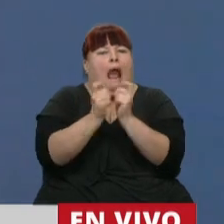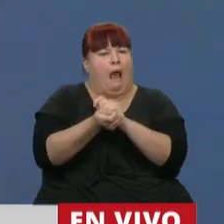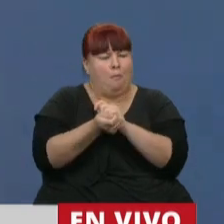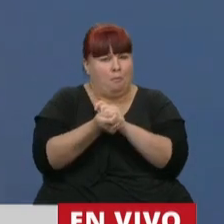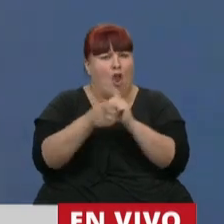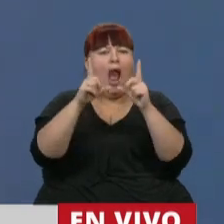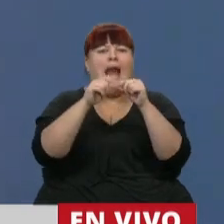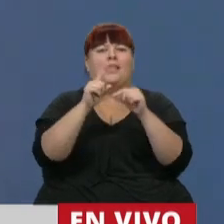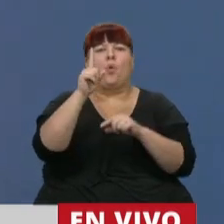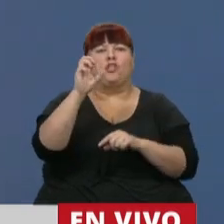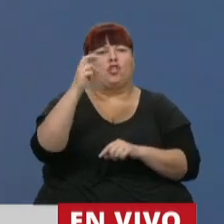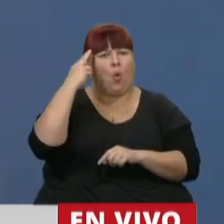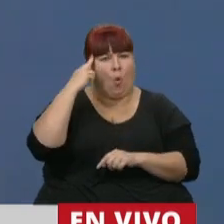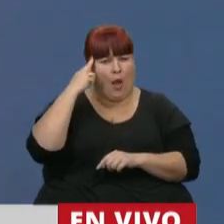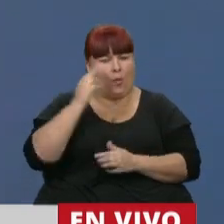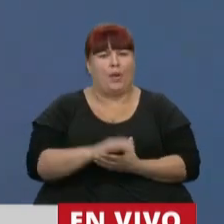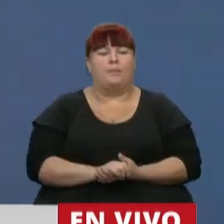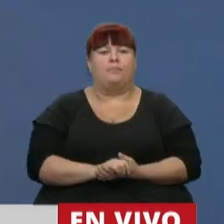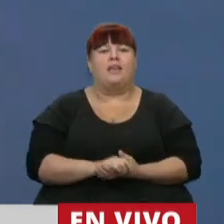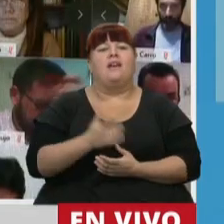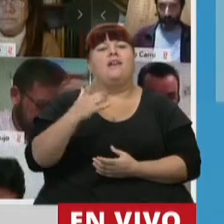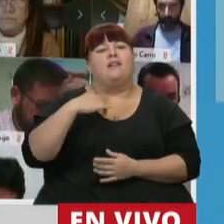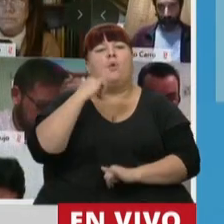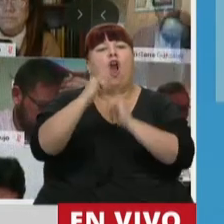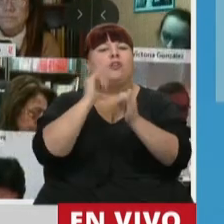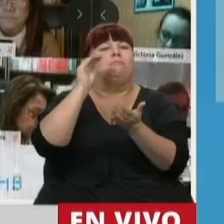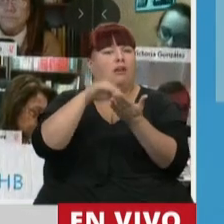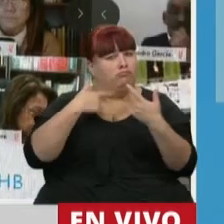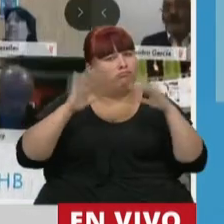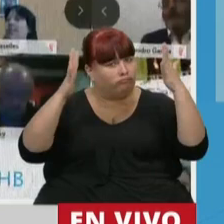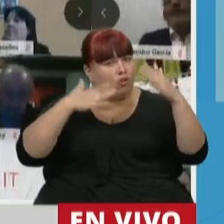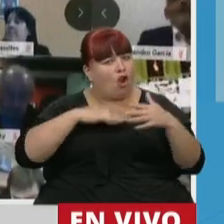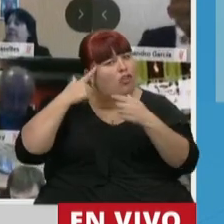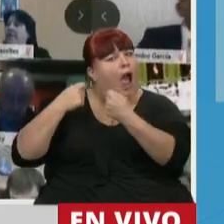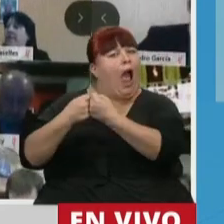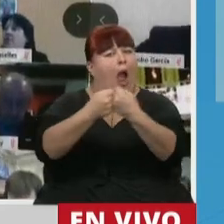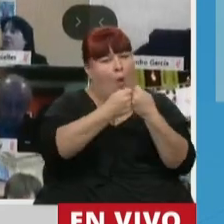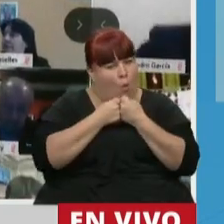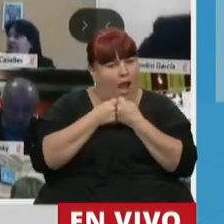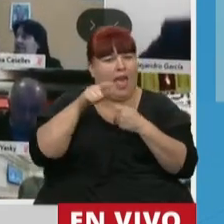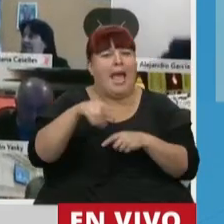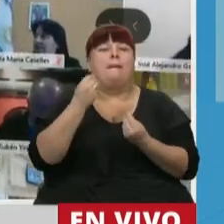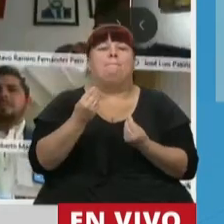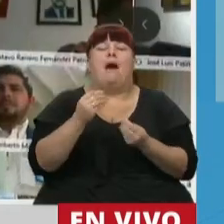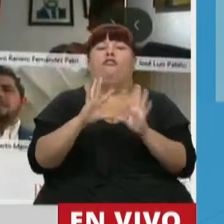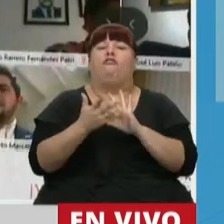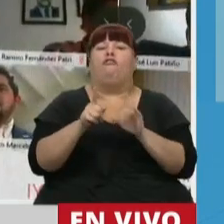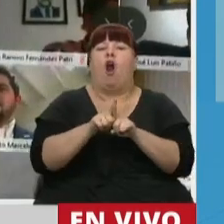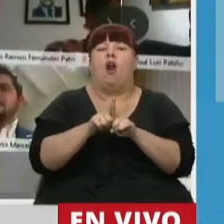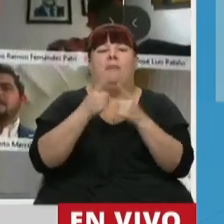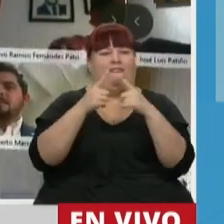del artículo 109, me queda manifestar que celebro que coincidamos en que esto sea en carácter